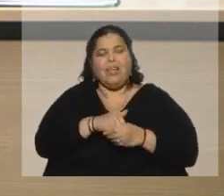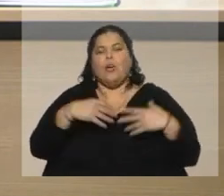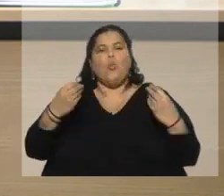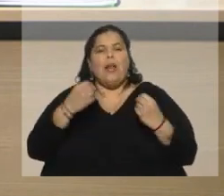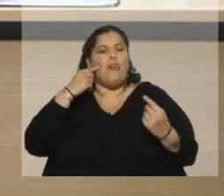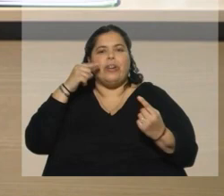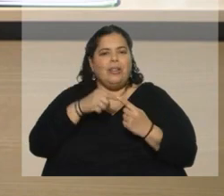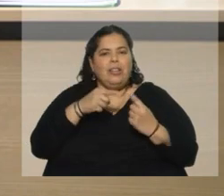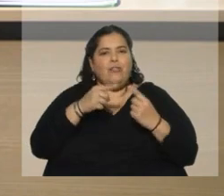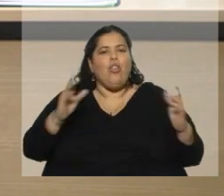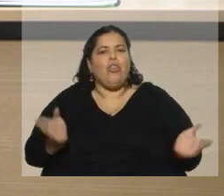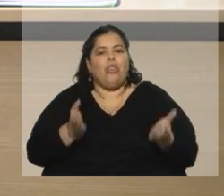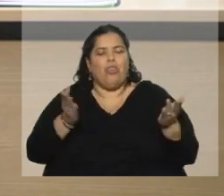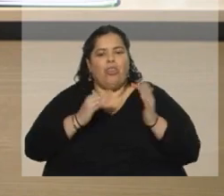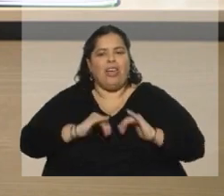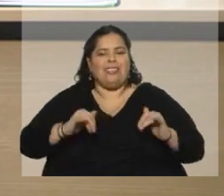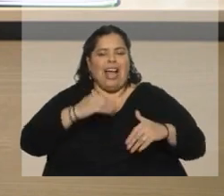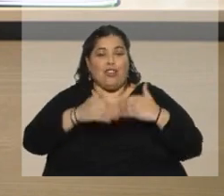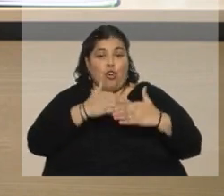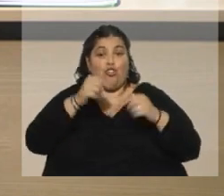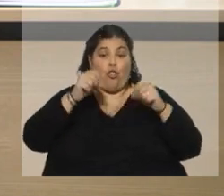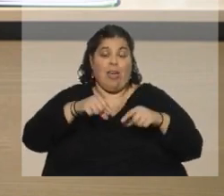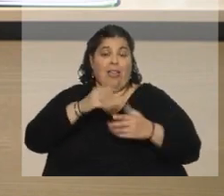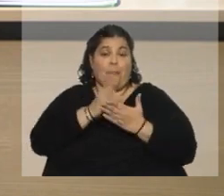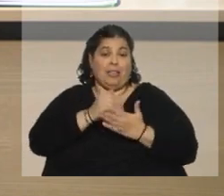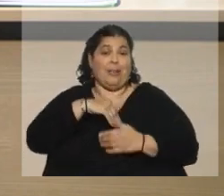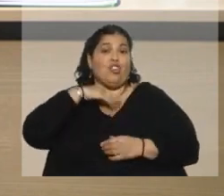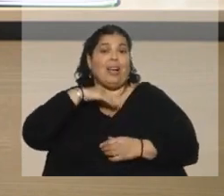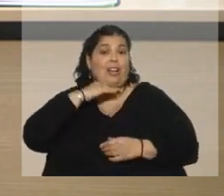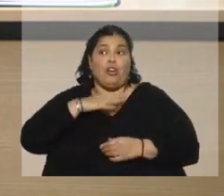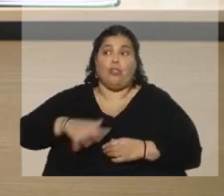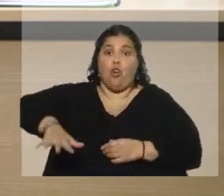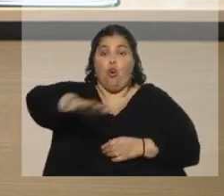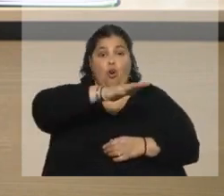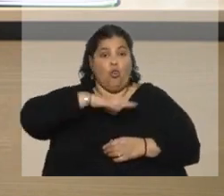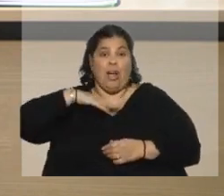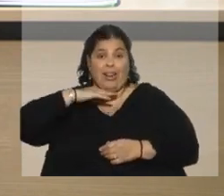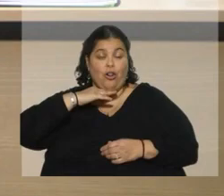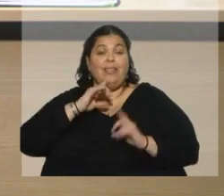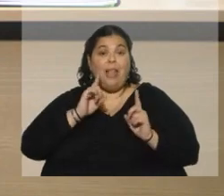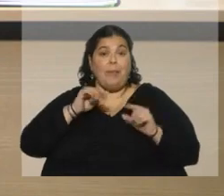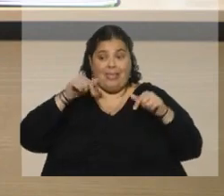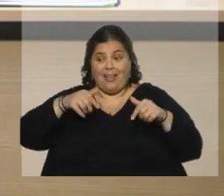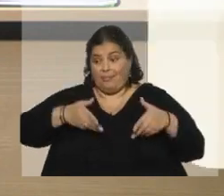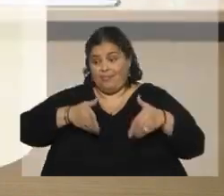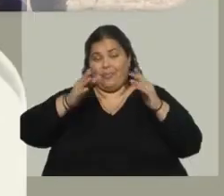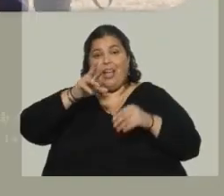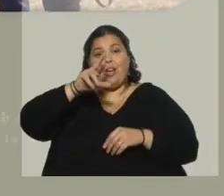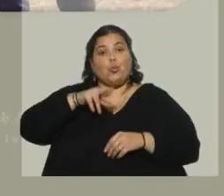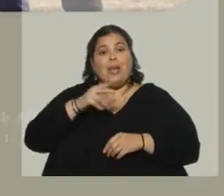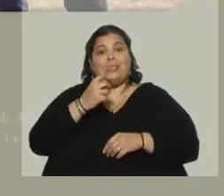es promover el desarrollo de Canelones y de todo Canelones, y en particular de este corredor de la Ruta 101.